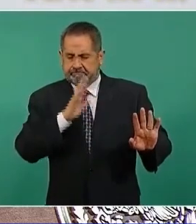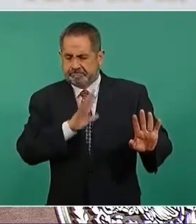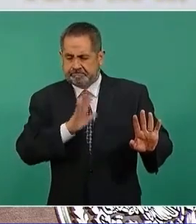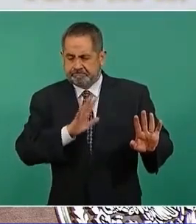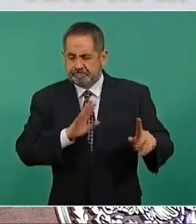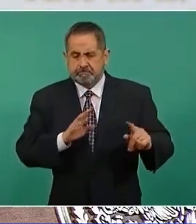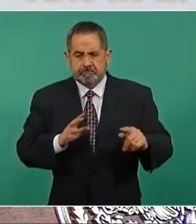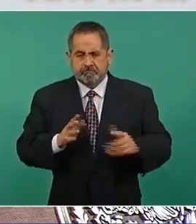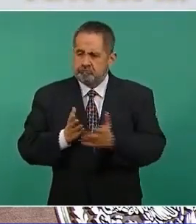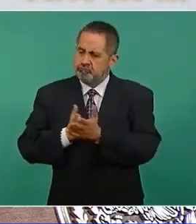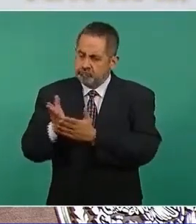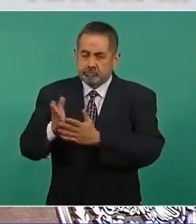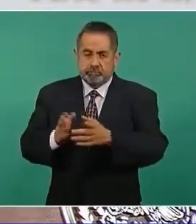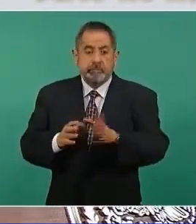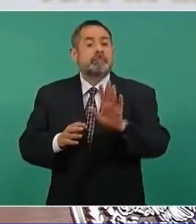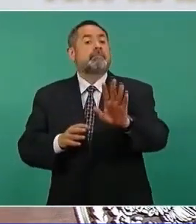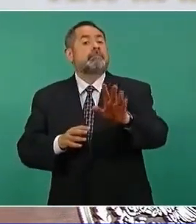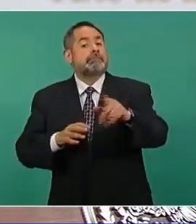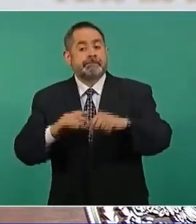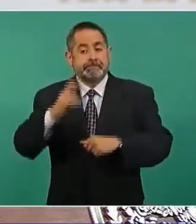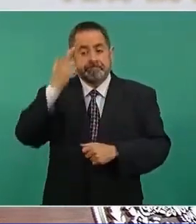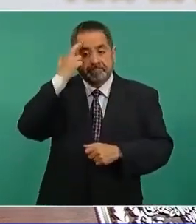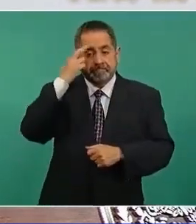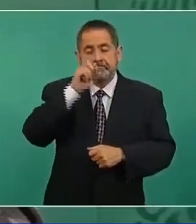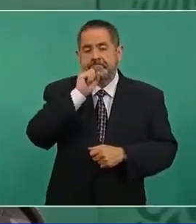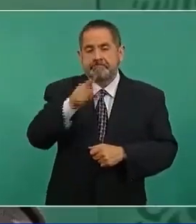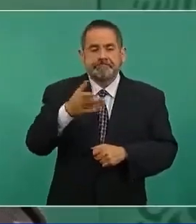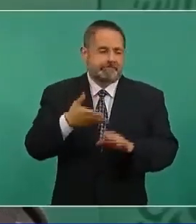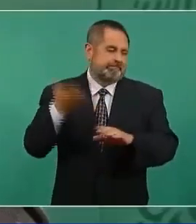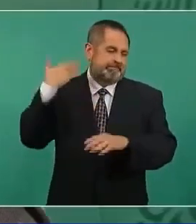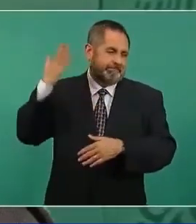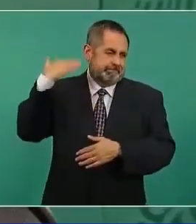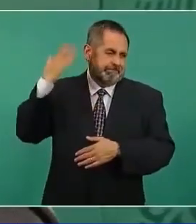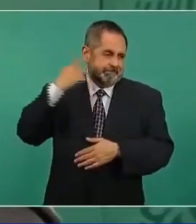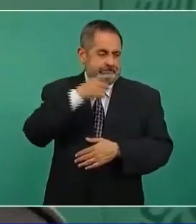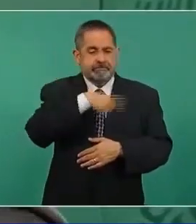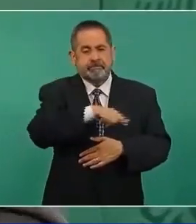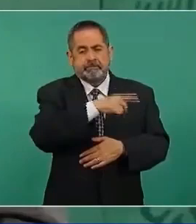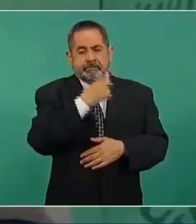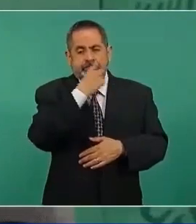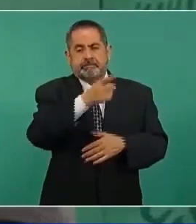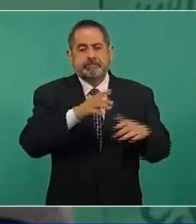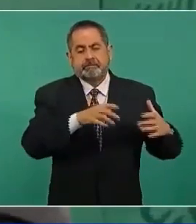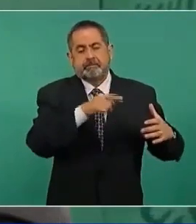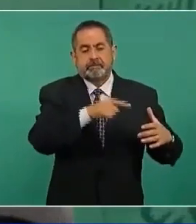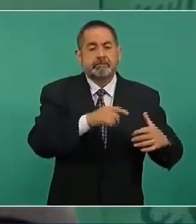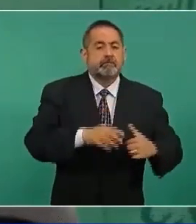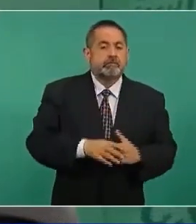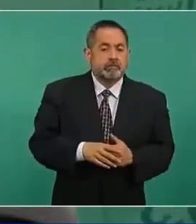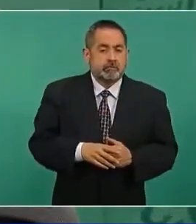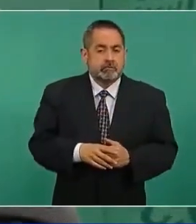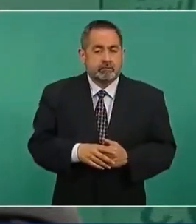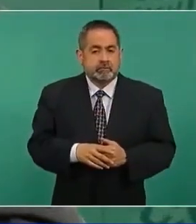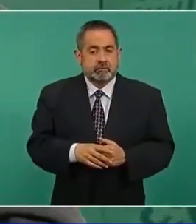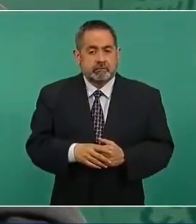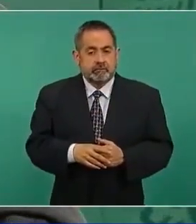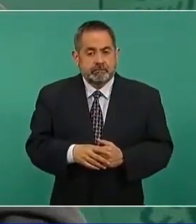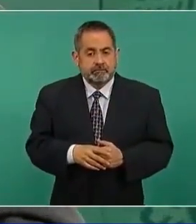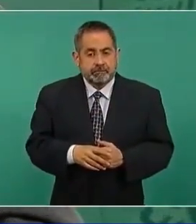Ah, también decían, se van a vender,